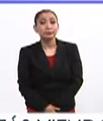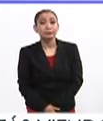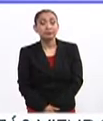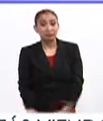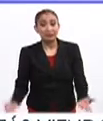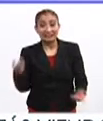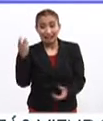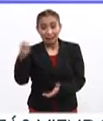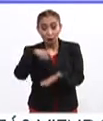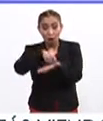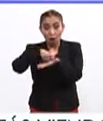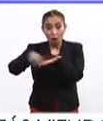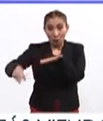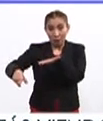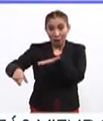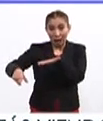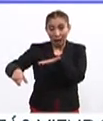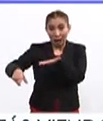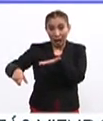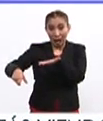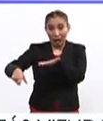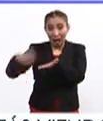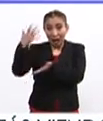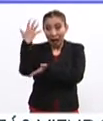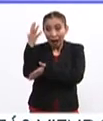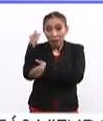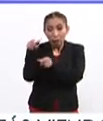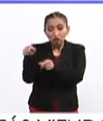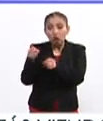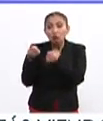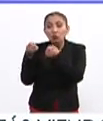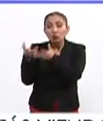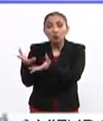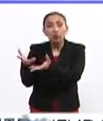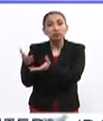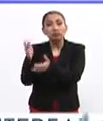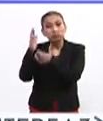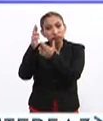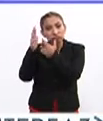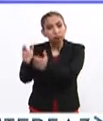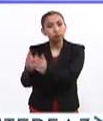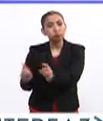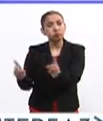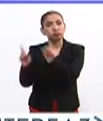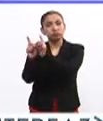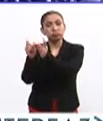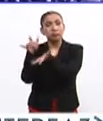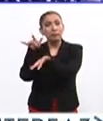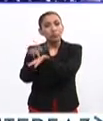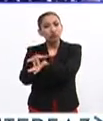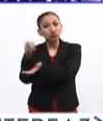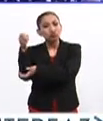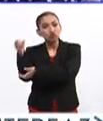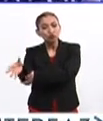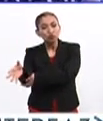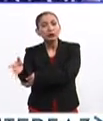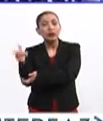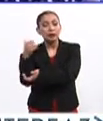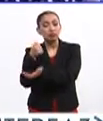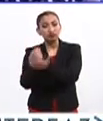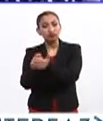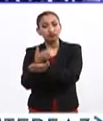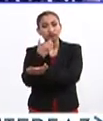Con esa compra que hicimos, estás dando dignidad, sustento y